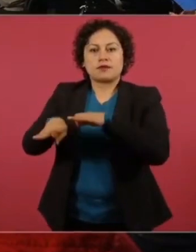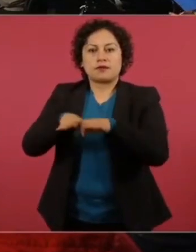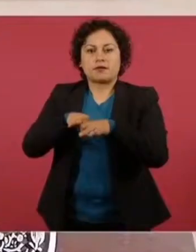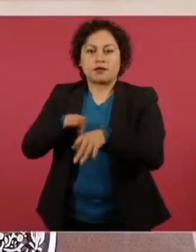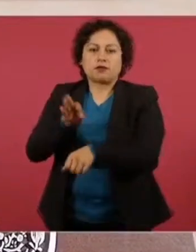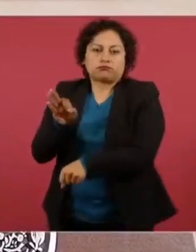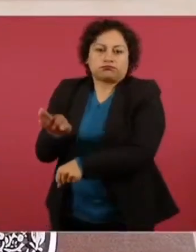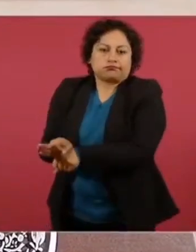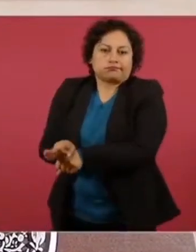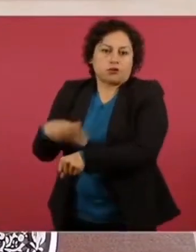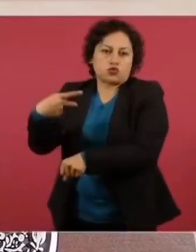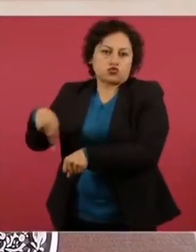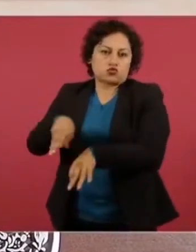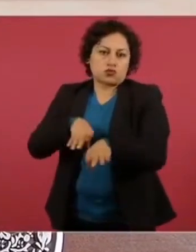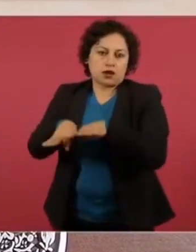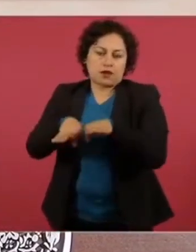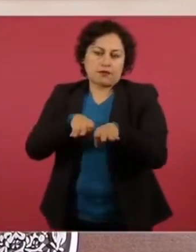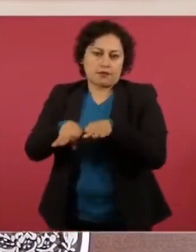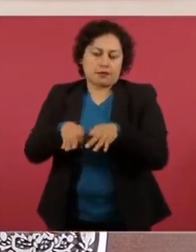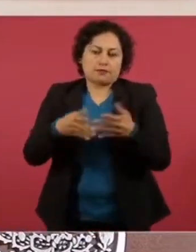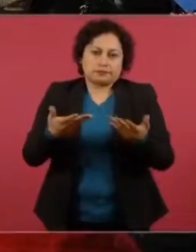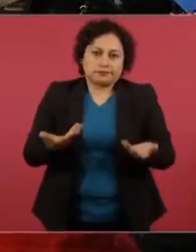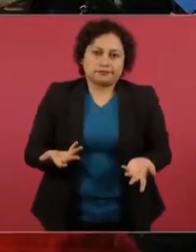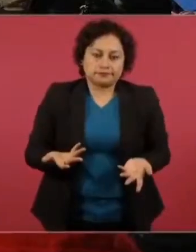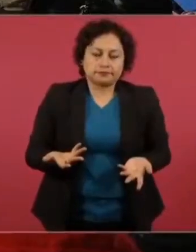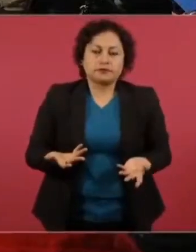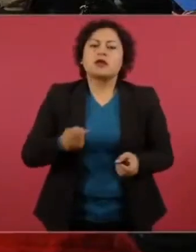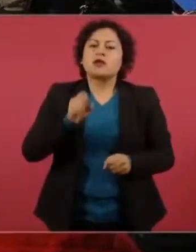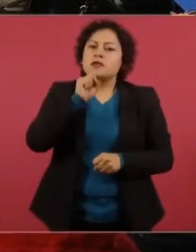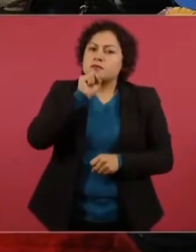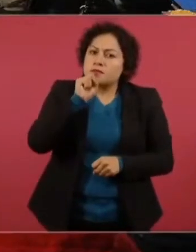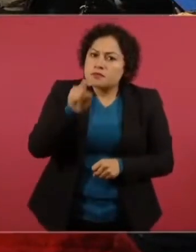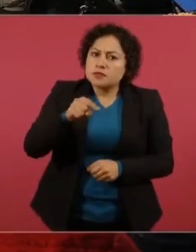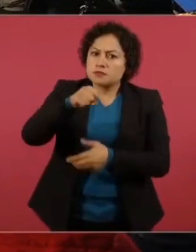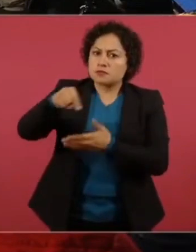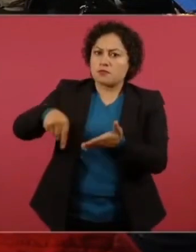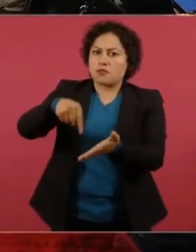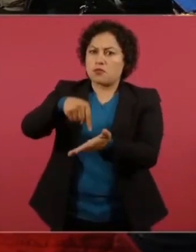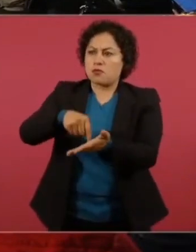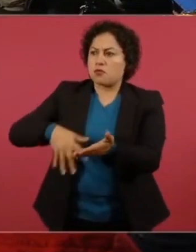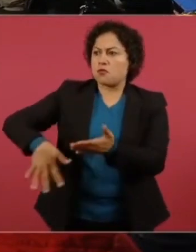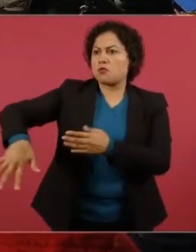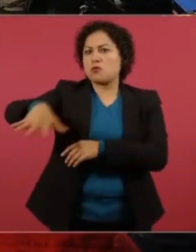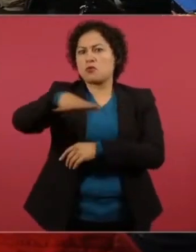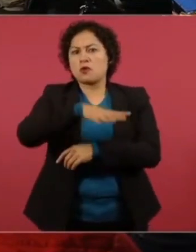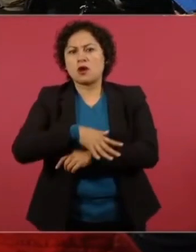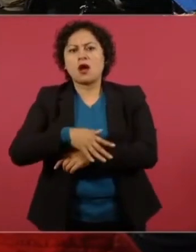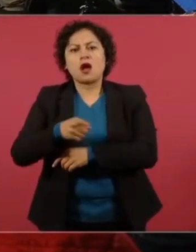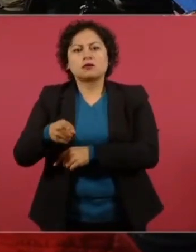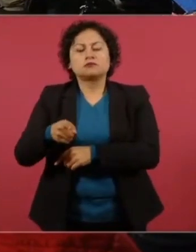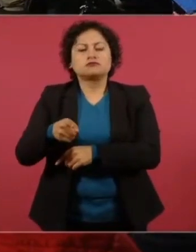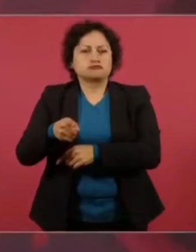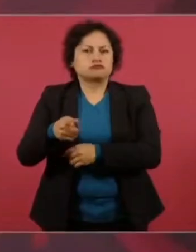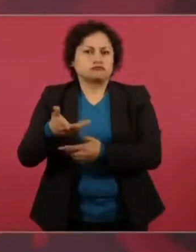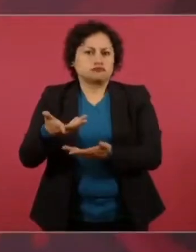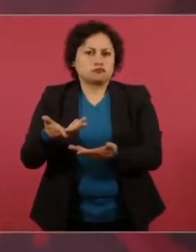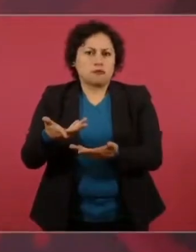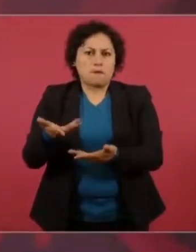y también de proveedores de la zona y de todo Monclova